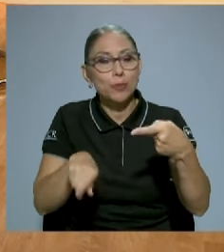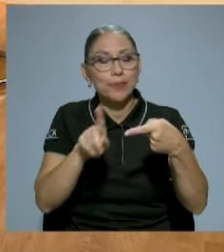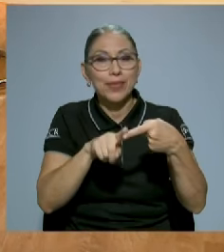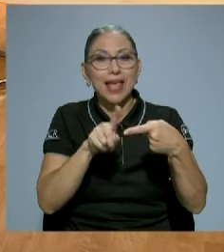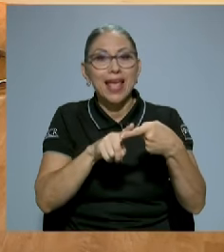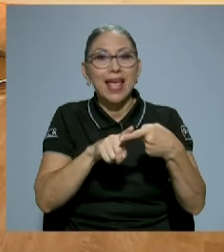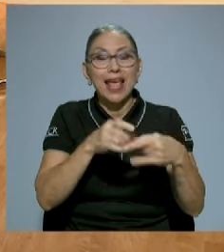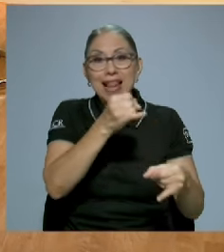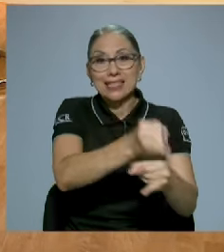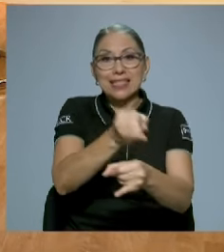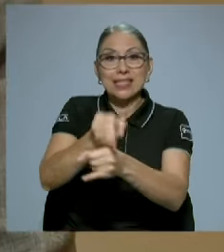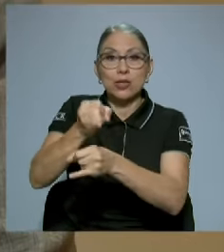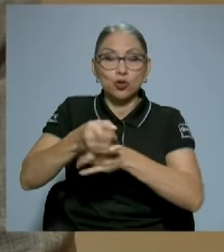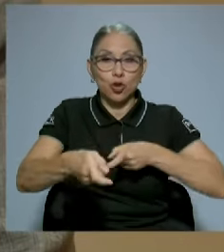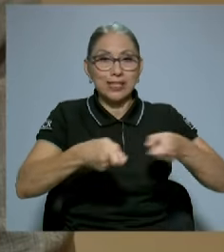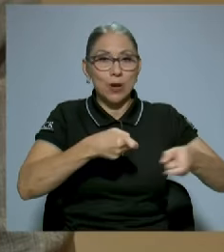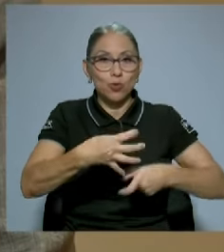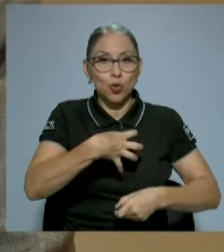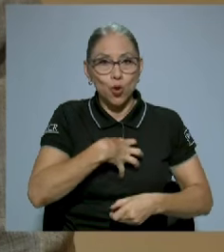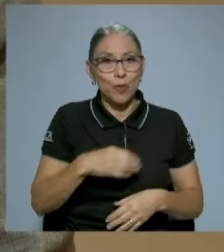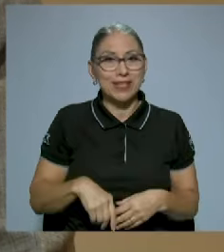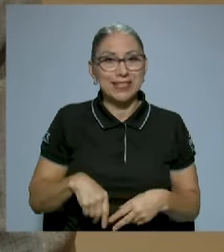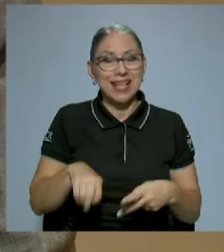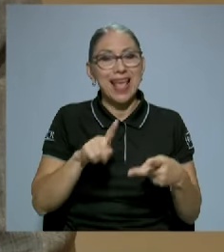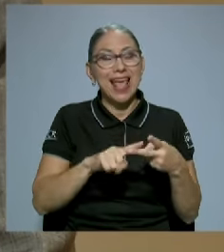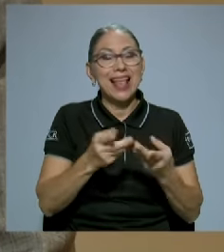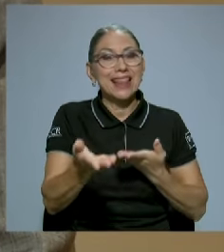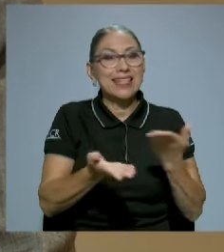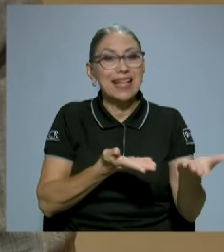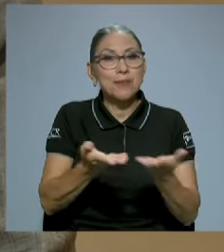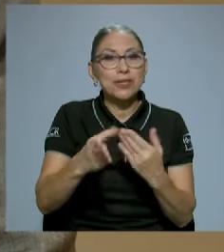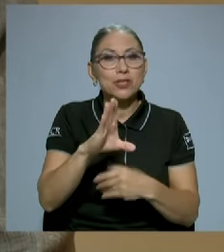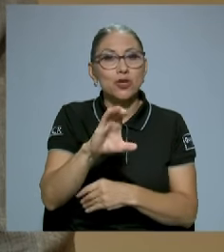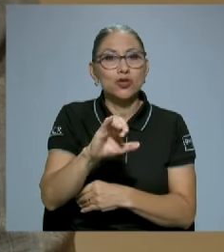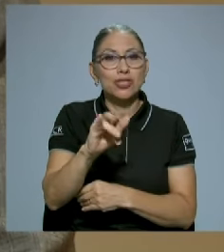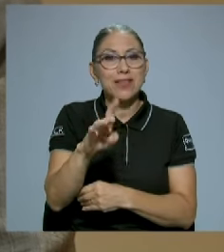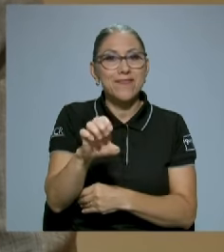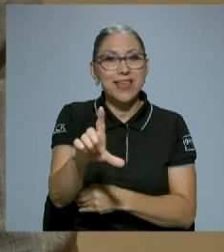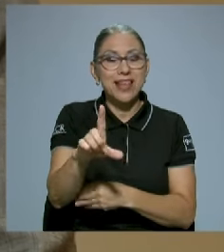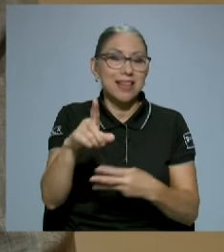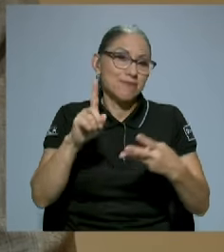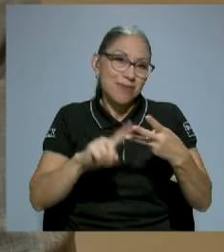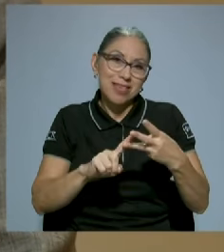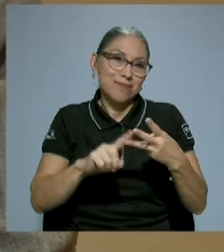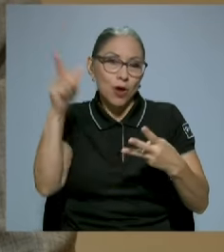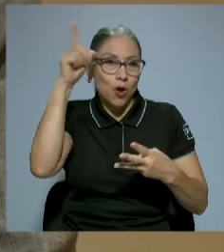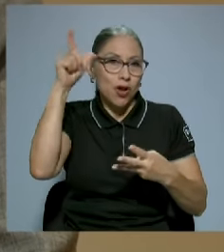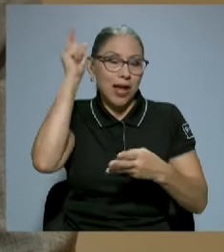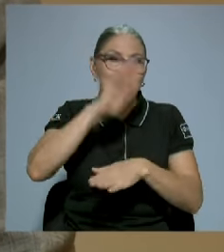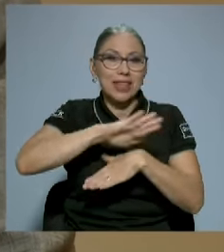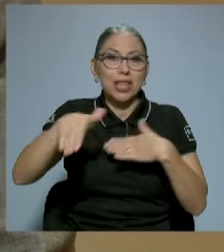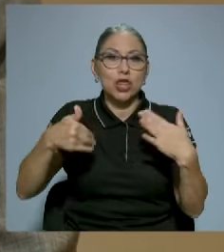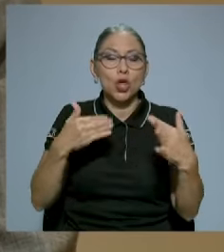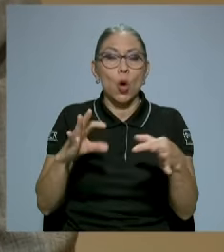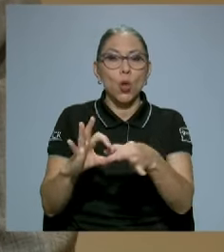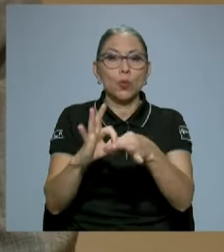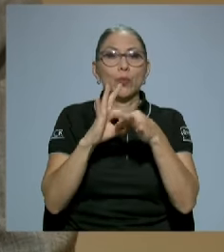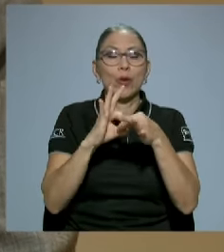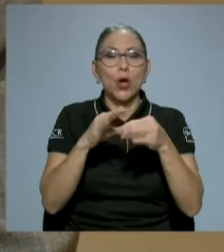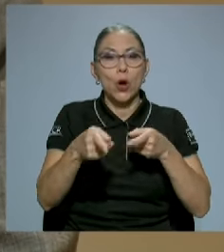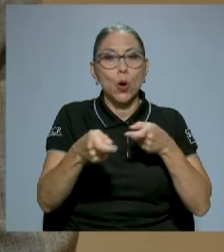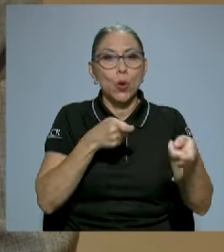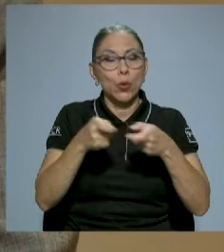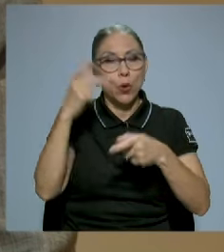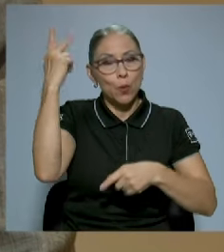instituciones autónomas, el del servicio civil y obviamente todo lo relativo al control político, que